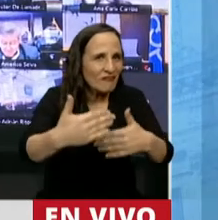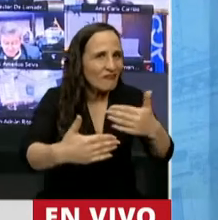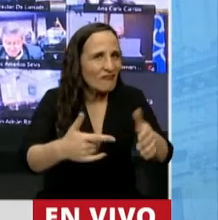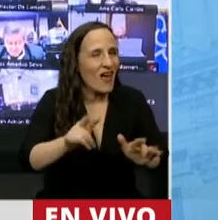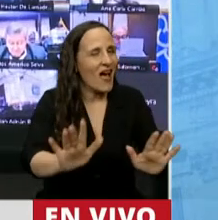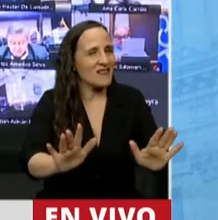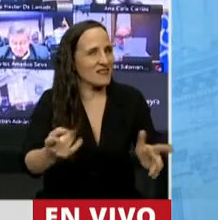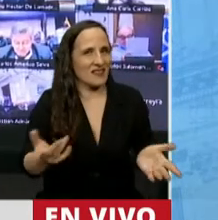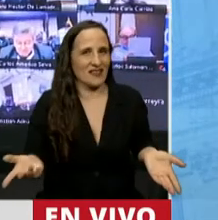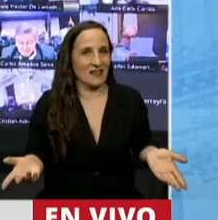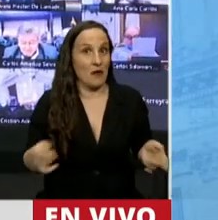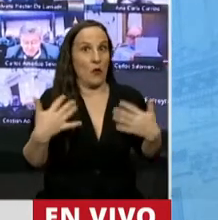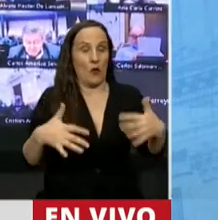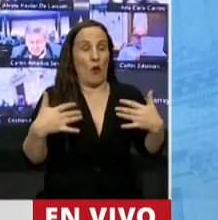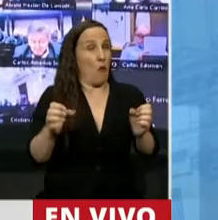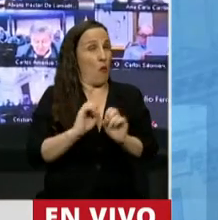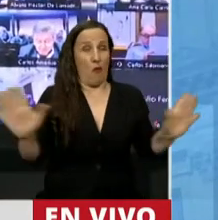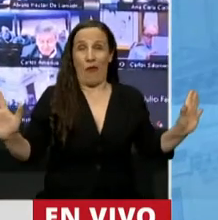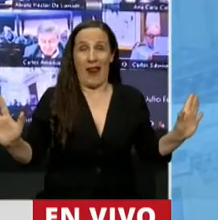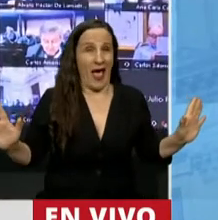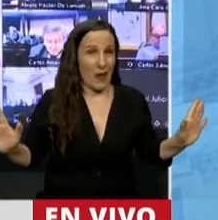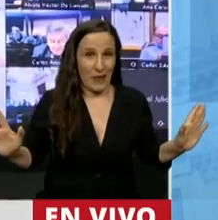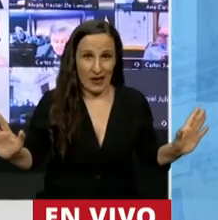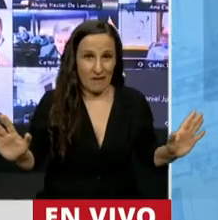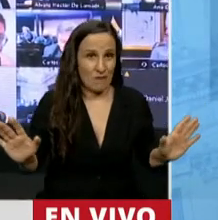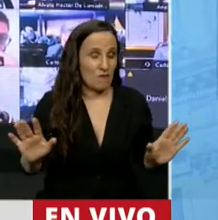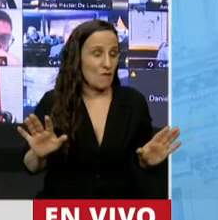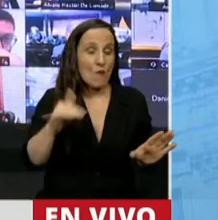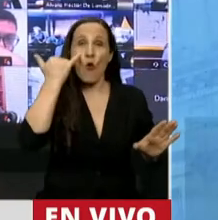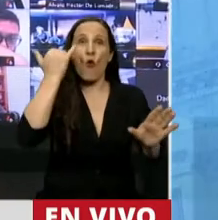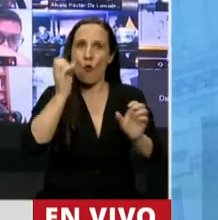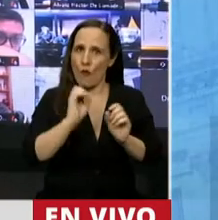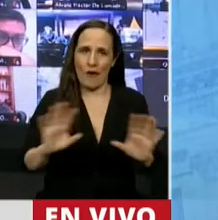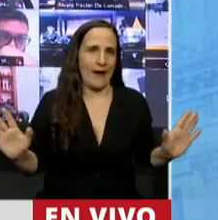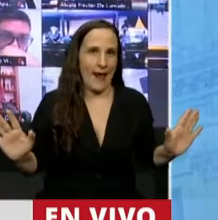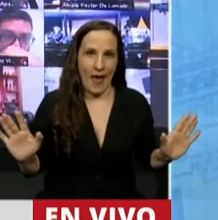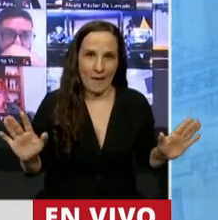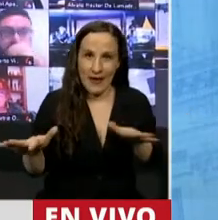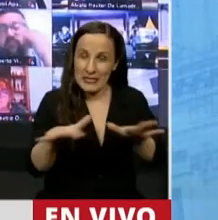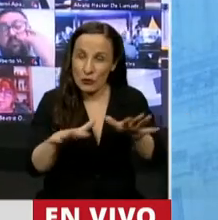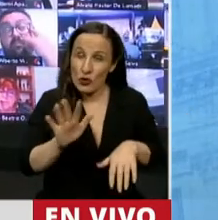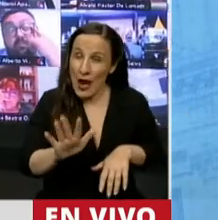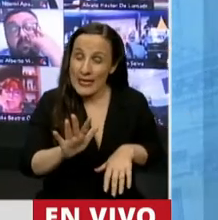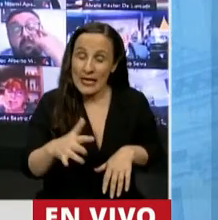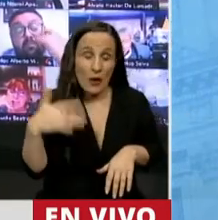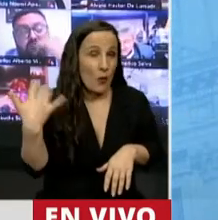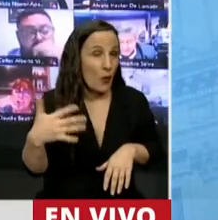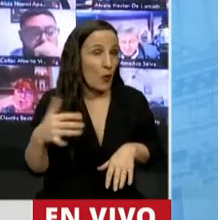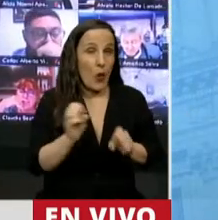Es muy, muy alarmante, muy grave. Para mí es uno de los hechos más graves, porque además